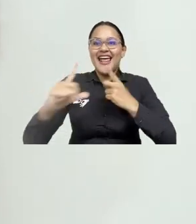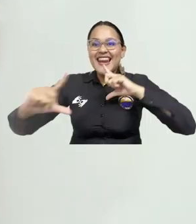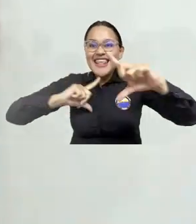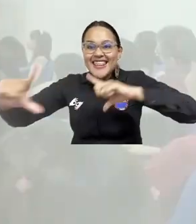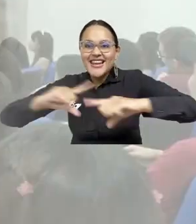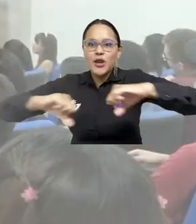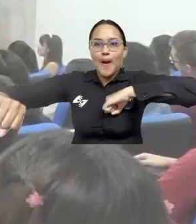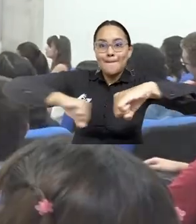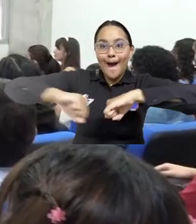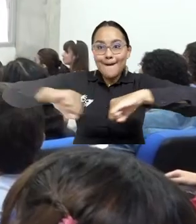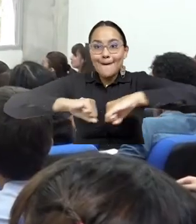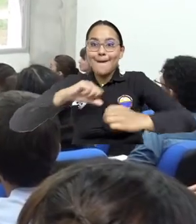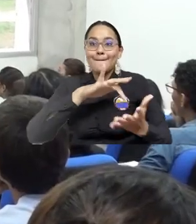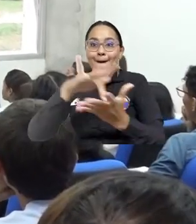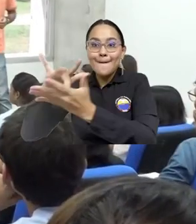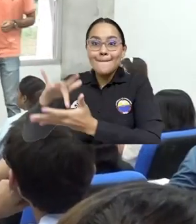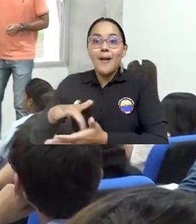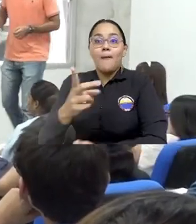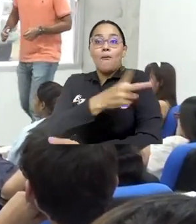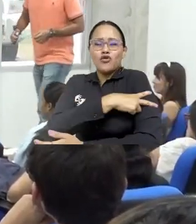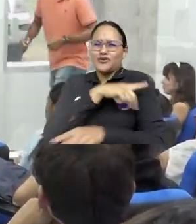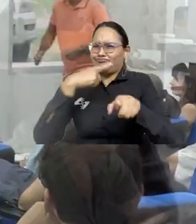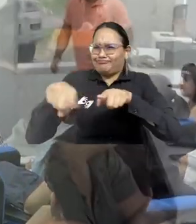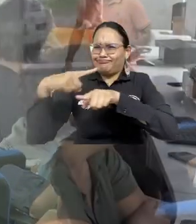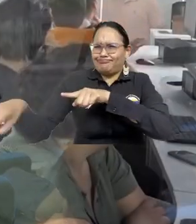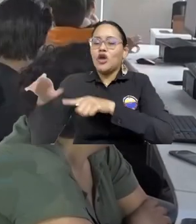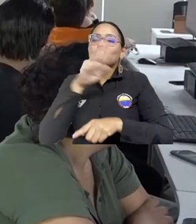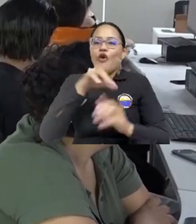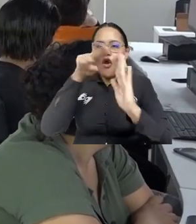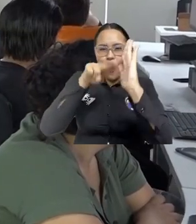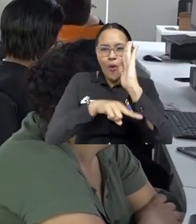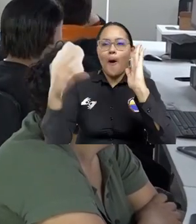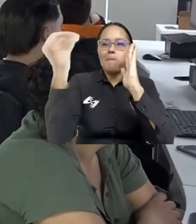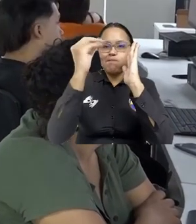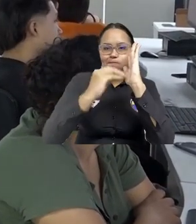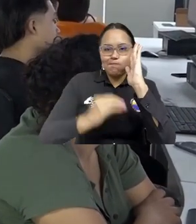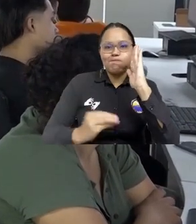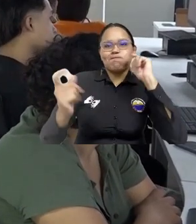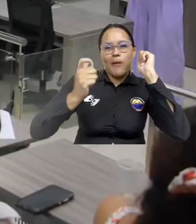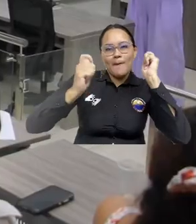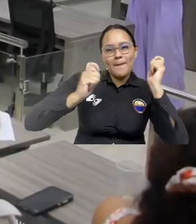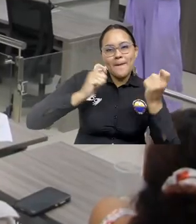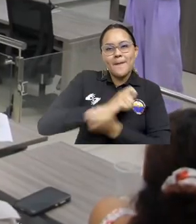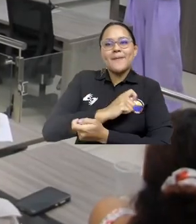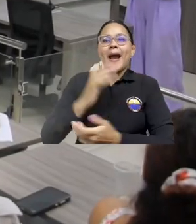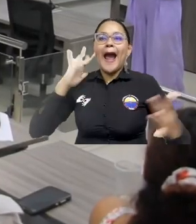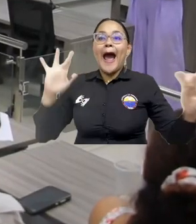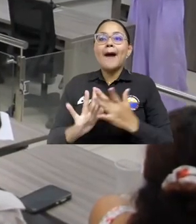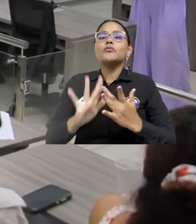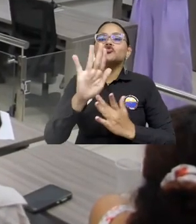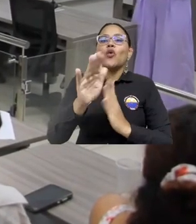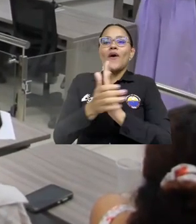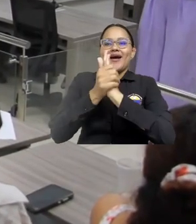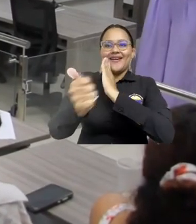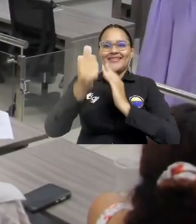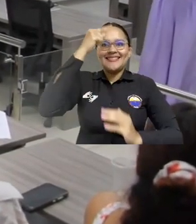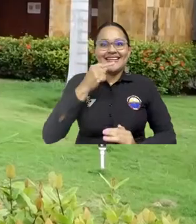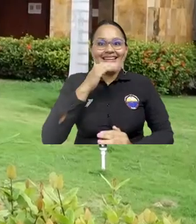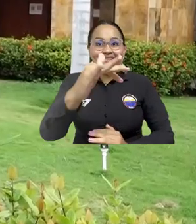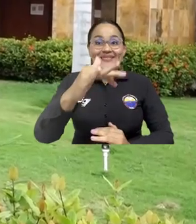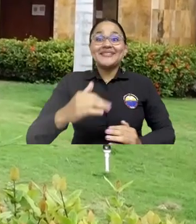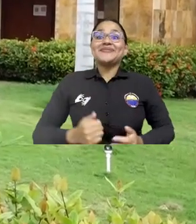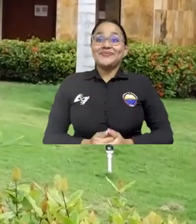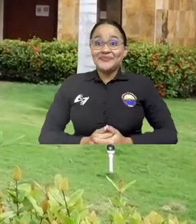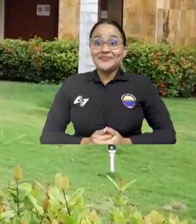nuevos liderazgos y participación en monitoreas académicas son algunas de las acciones que incluye la implementación de Talento Santa Marta.